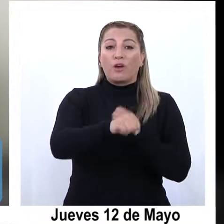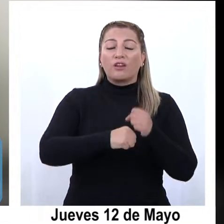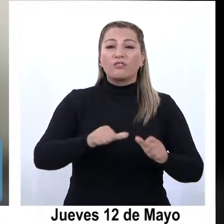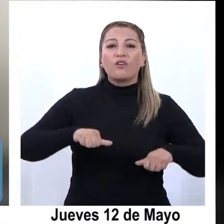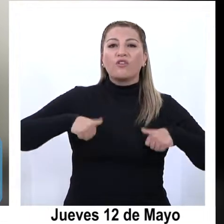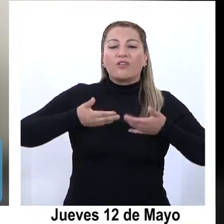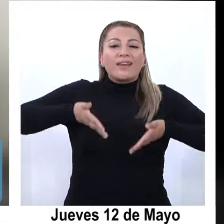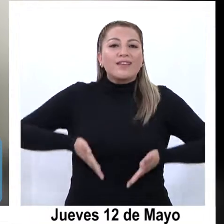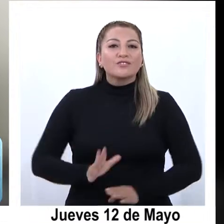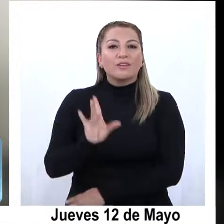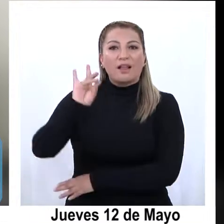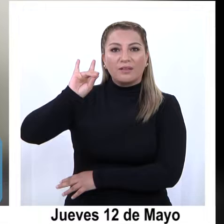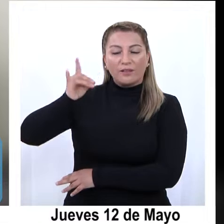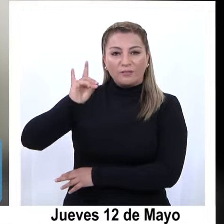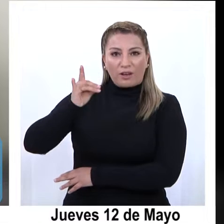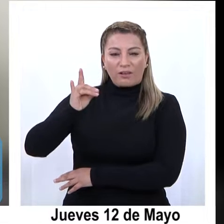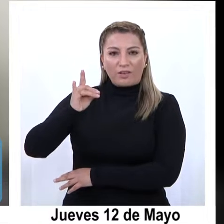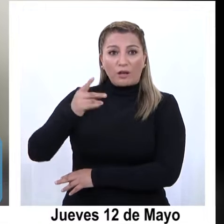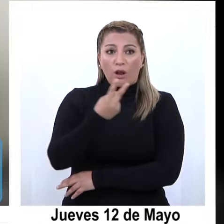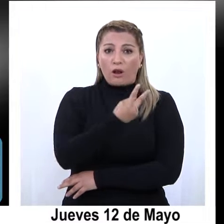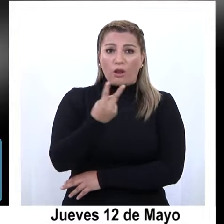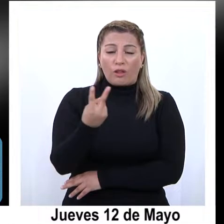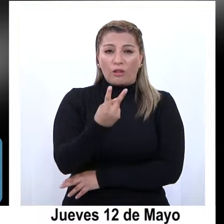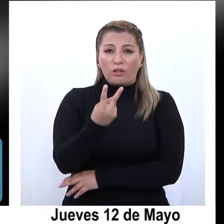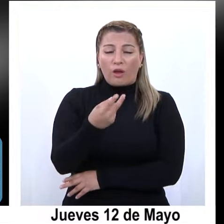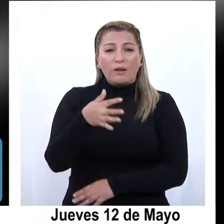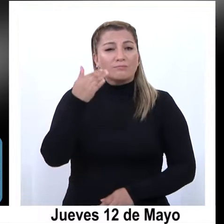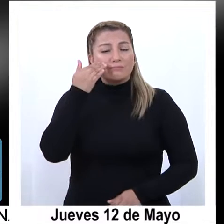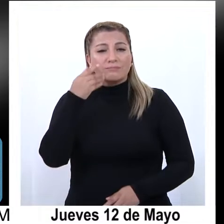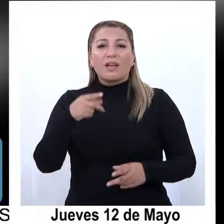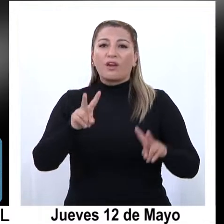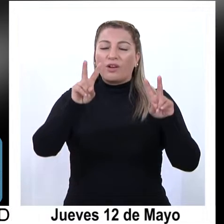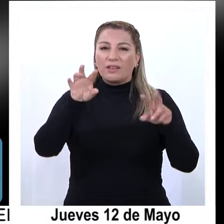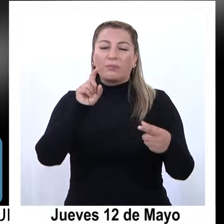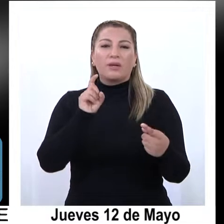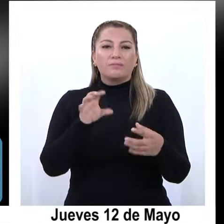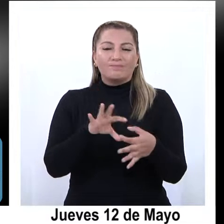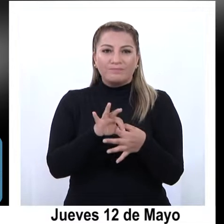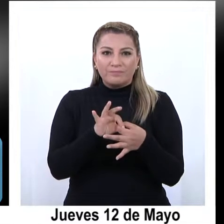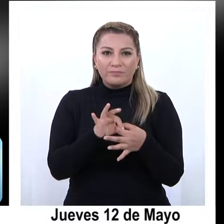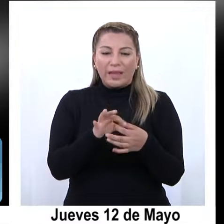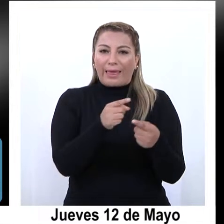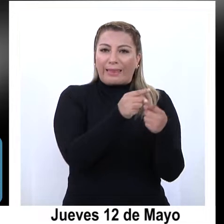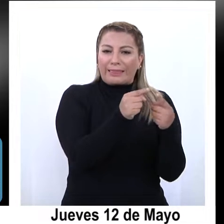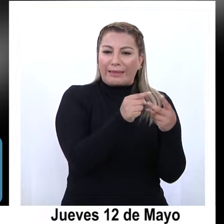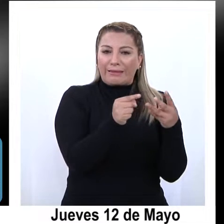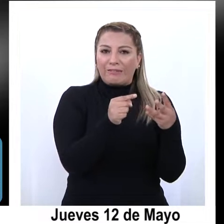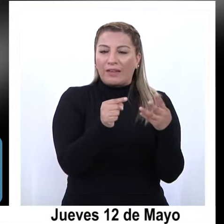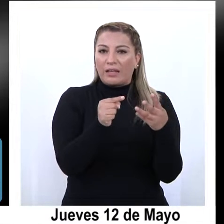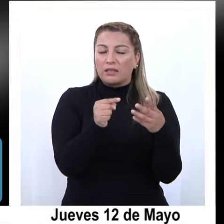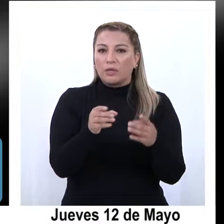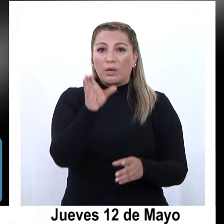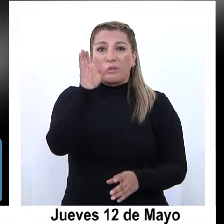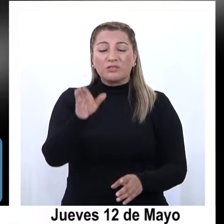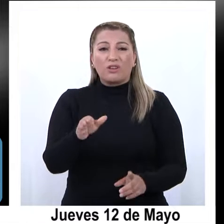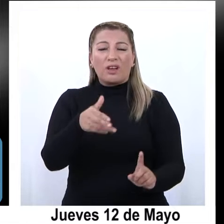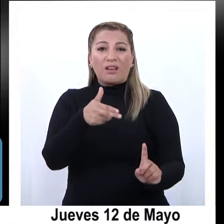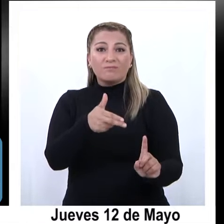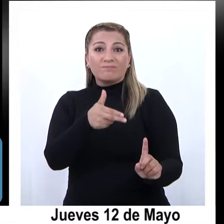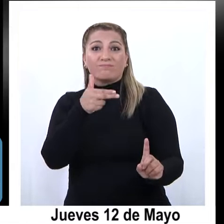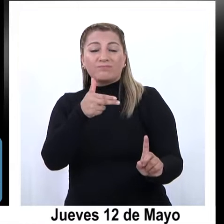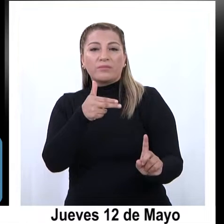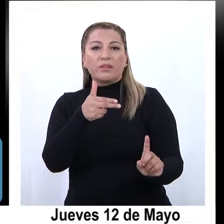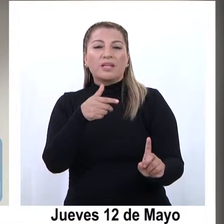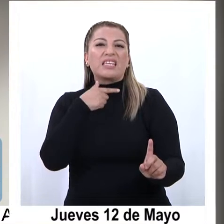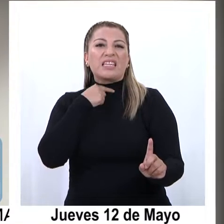años de nacionalidad boliviana, quienes estarían presuntamente vinculados con una serie de amenazas de muerte por